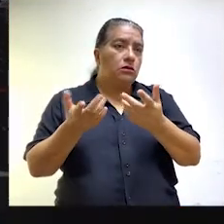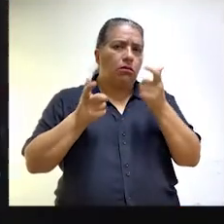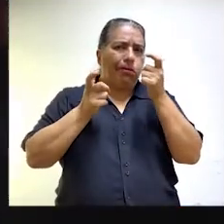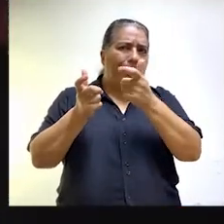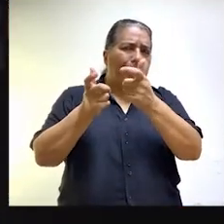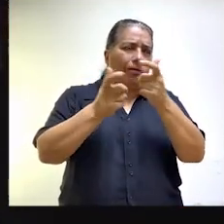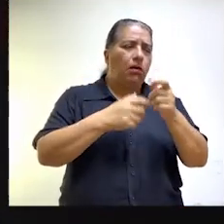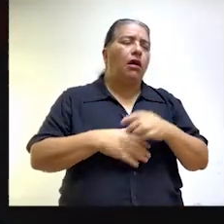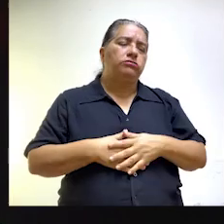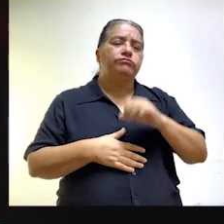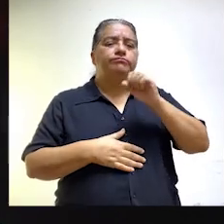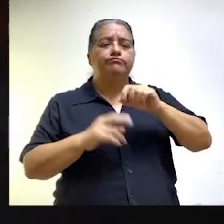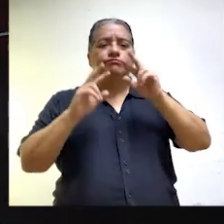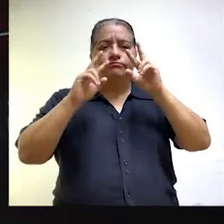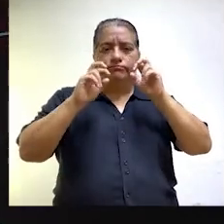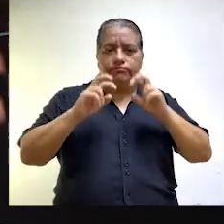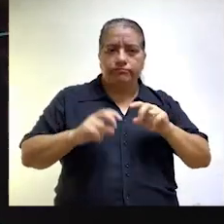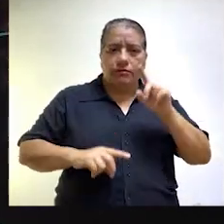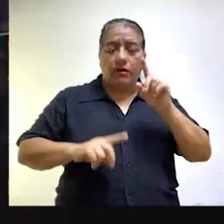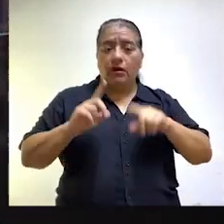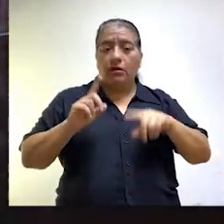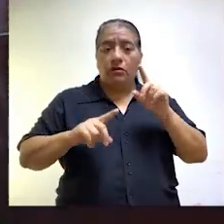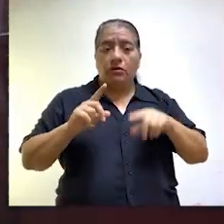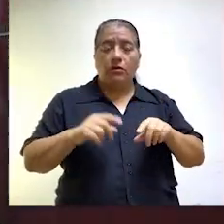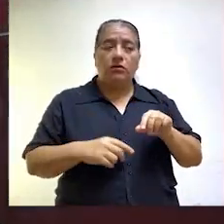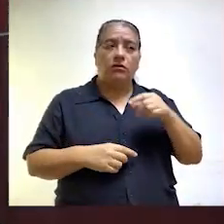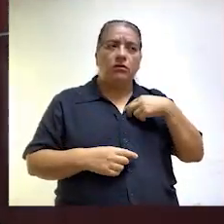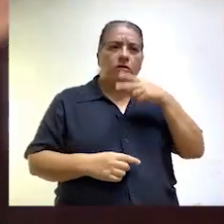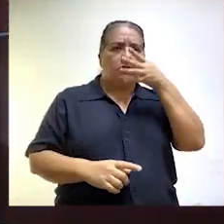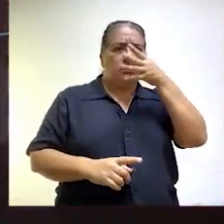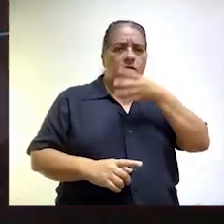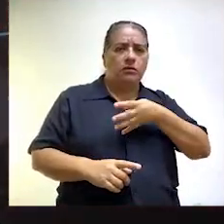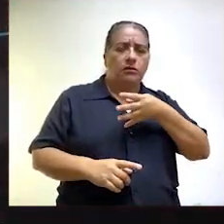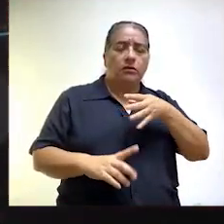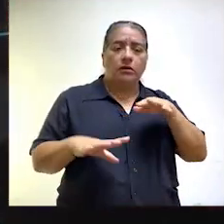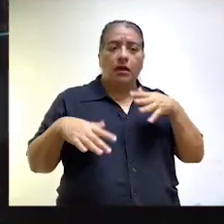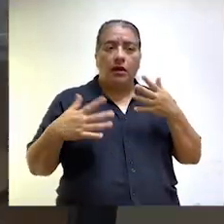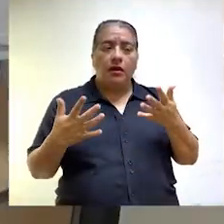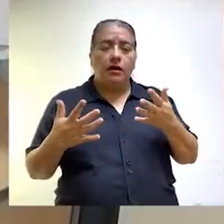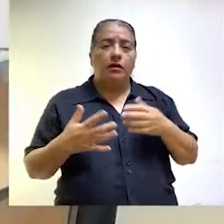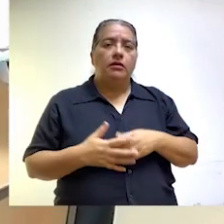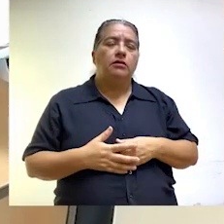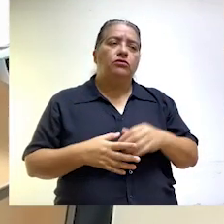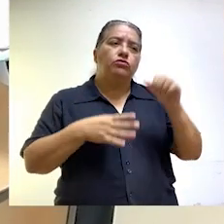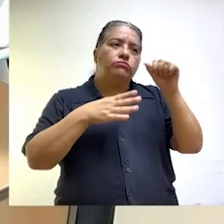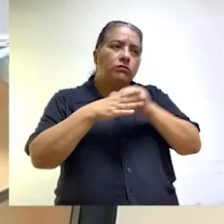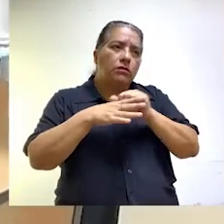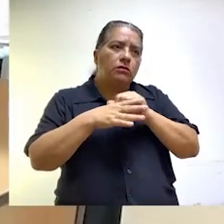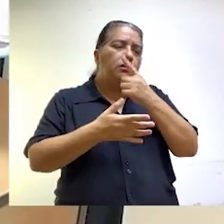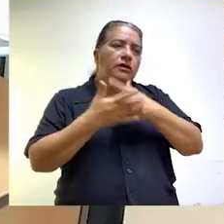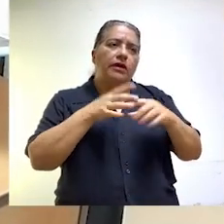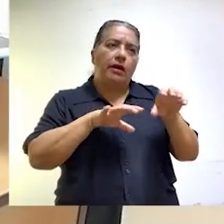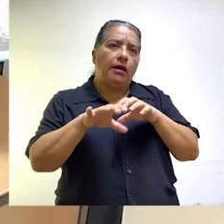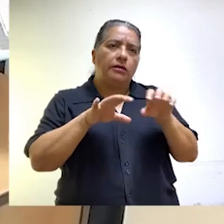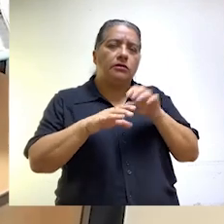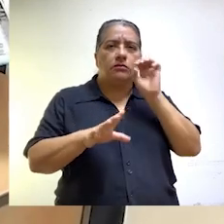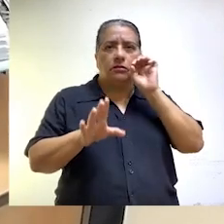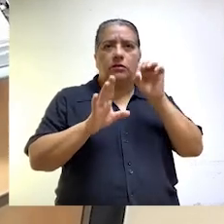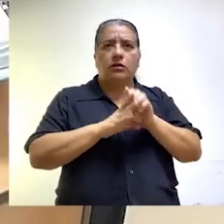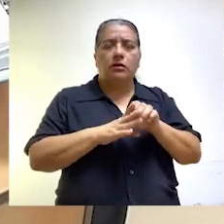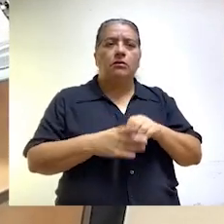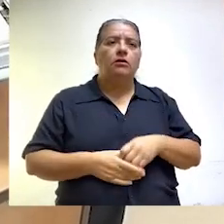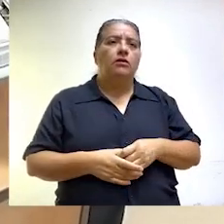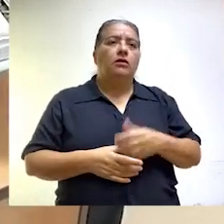cualitativo, se puede tratar de analizar alguna de estas otras percepciones que existen con respecto a su aplicación, desde el lado